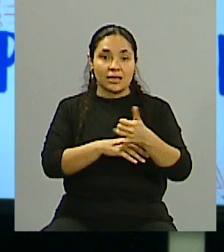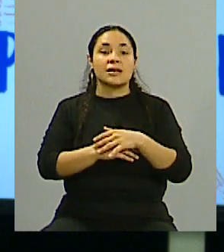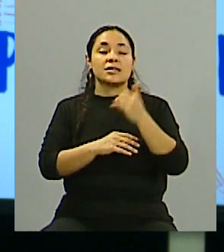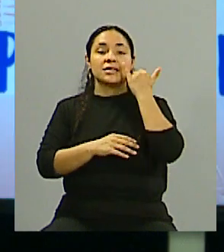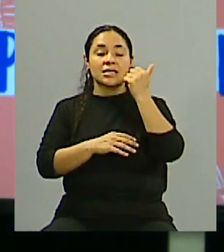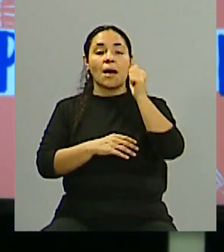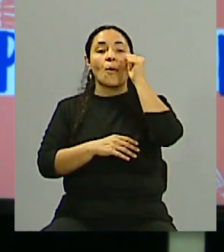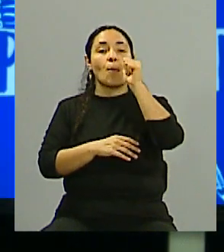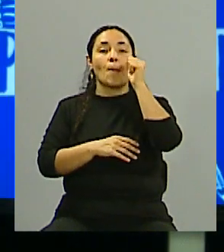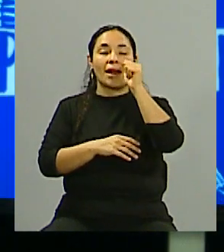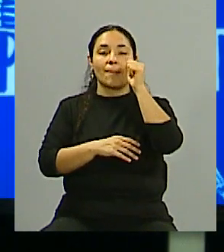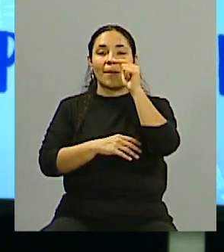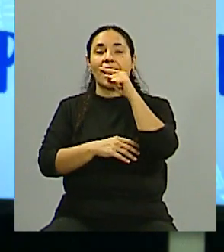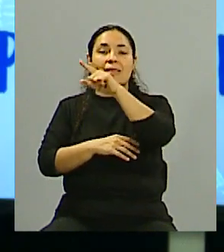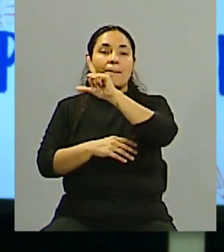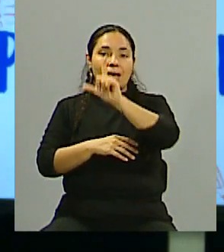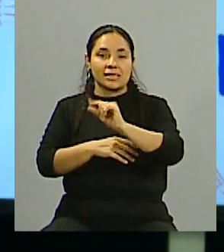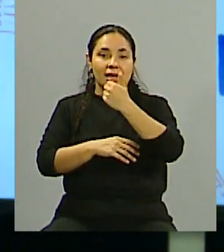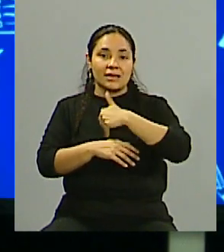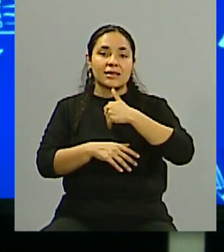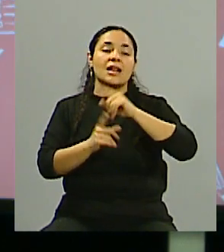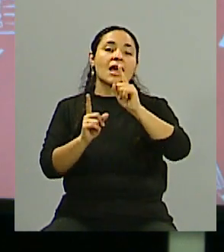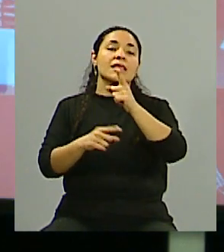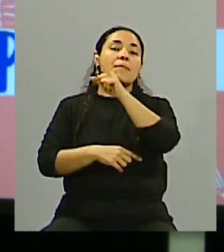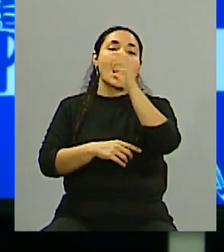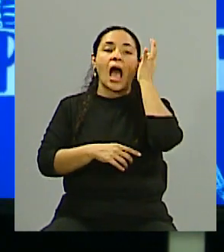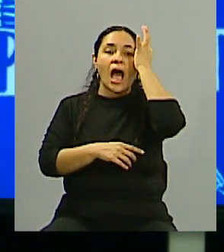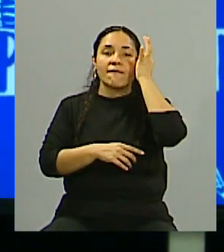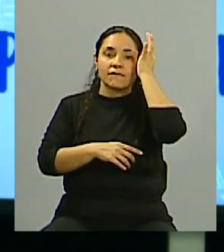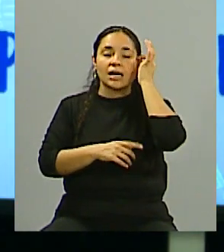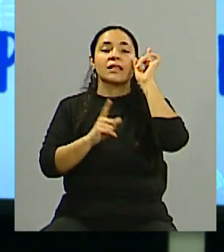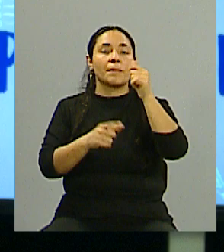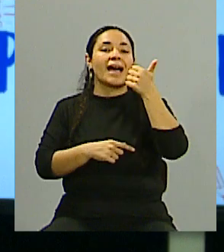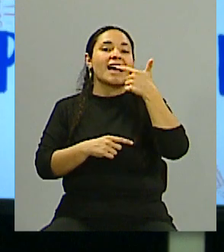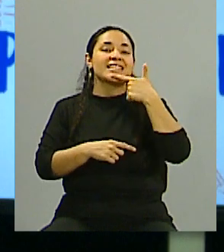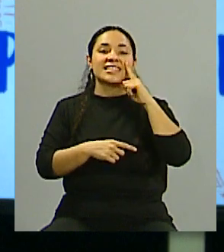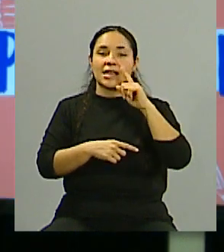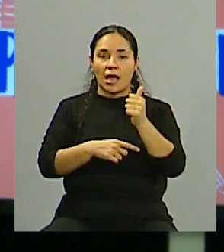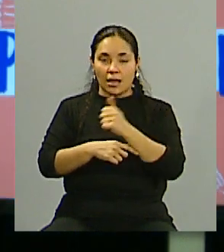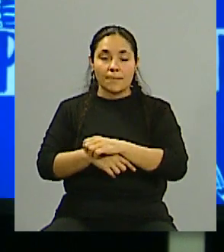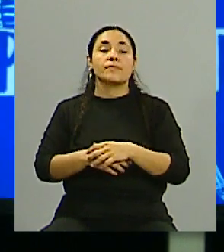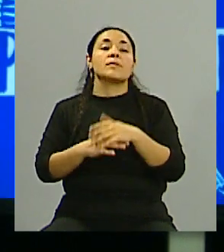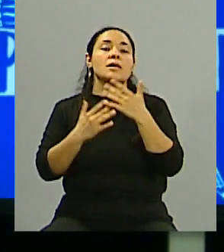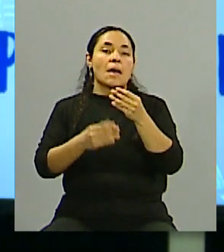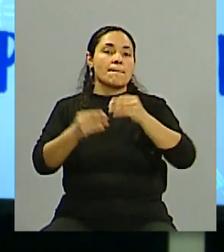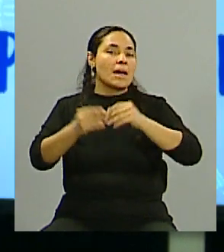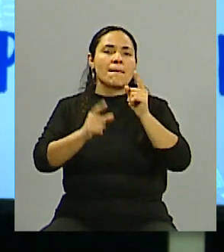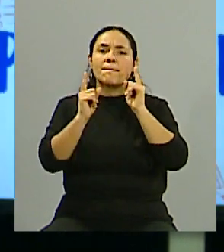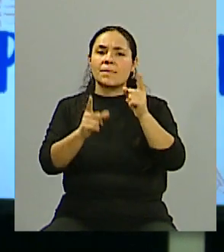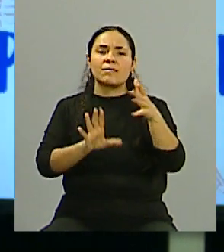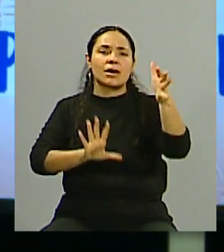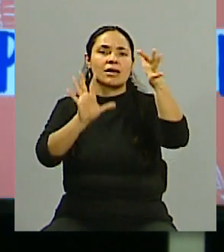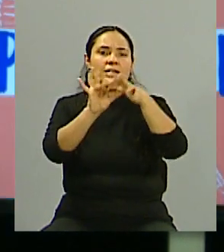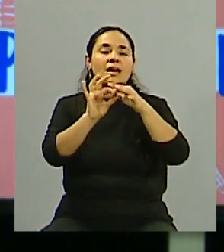costa, en Argentina, ya había estado en otros países, en África y en Asia. Es una empresa que pertenece a la misma empresa que tiene